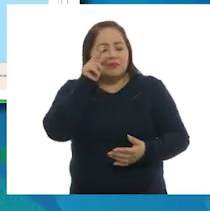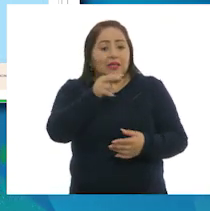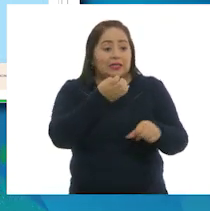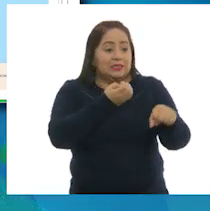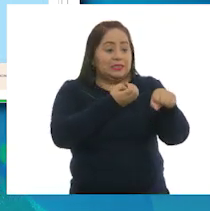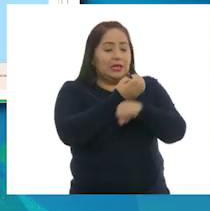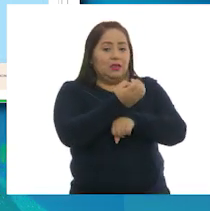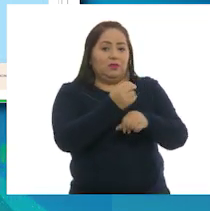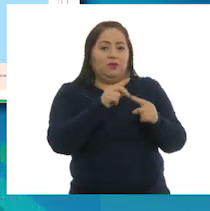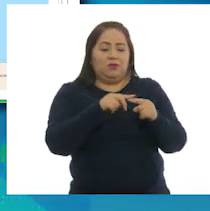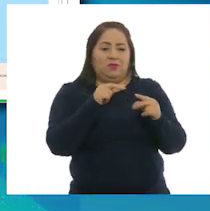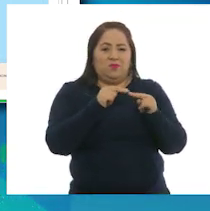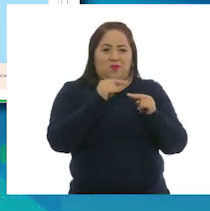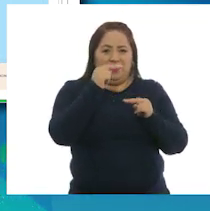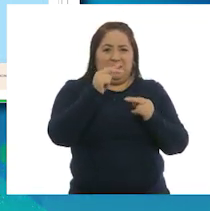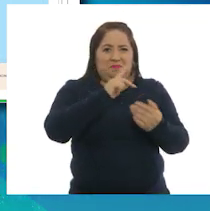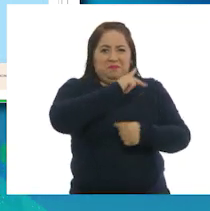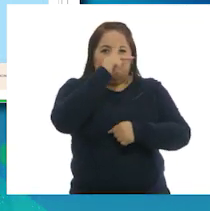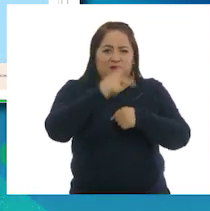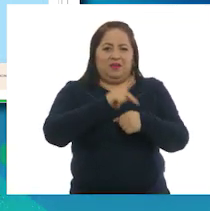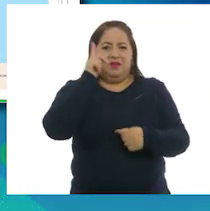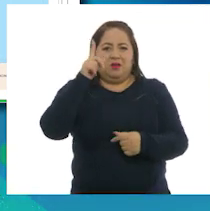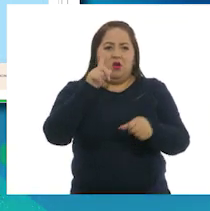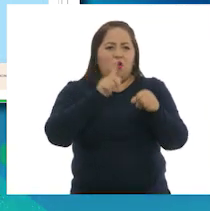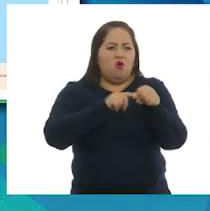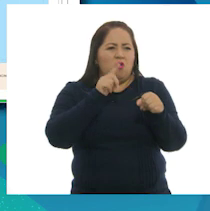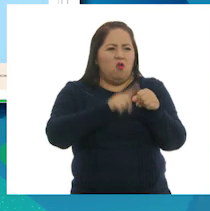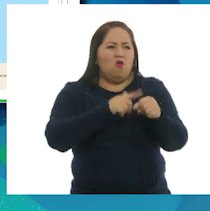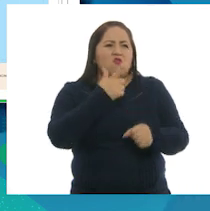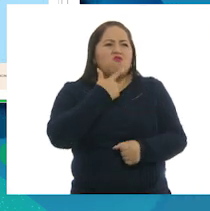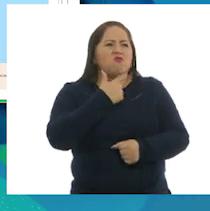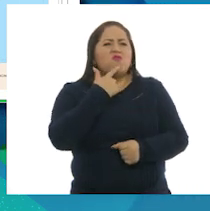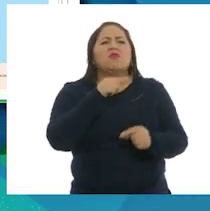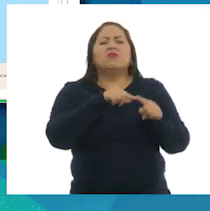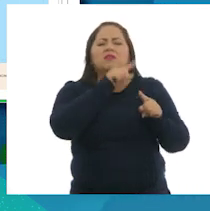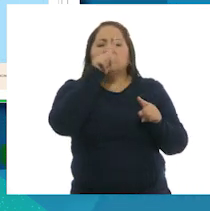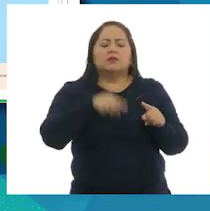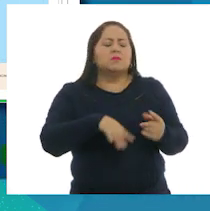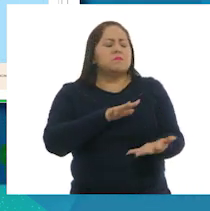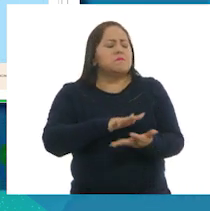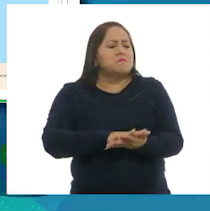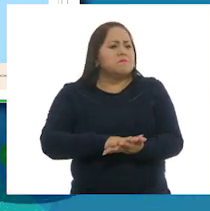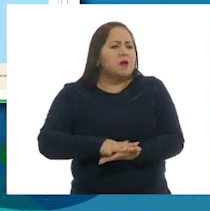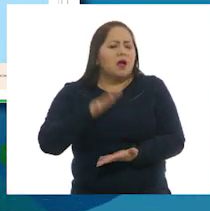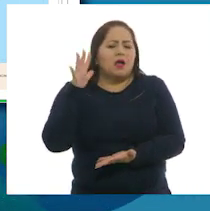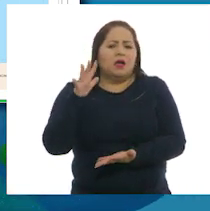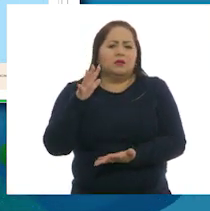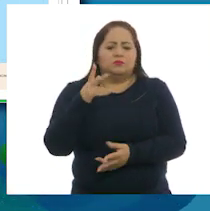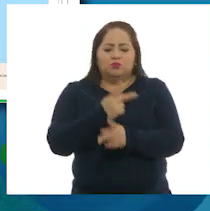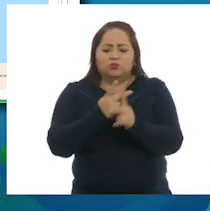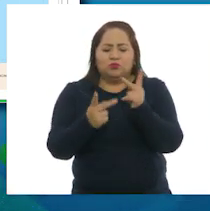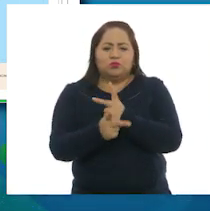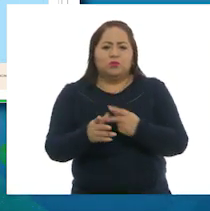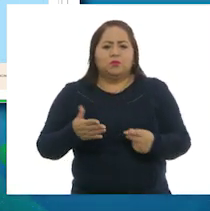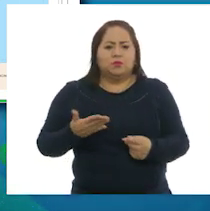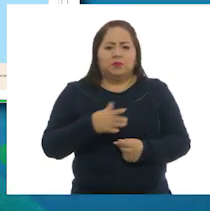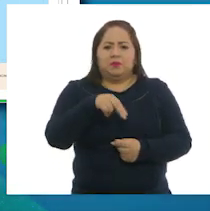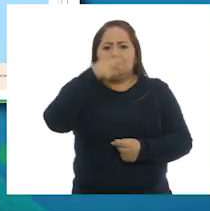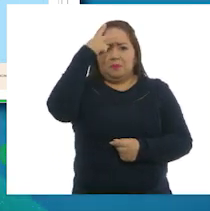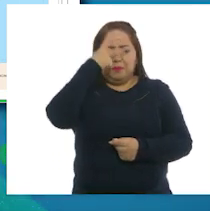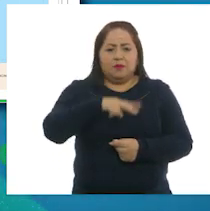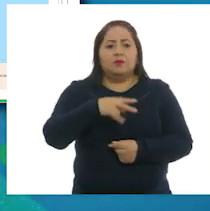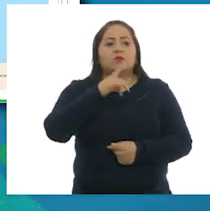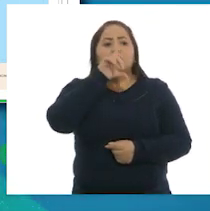estados del noroeste del país en color guinda contribuyen con más de la mitad de la producción pesquera de México.